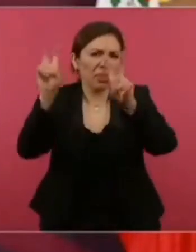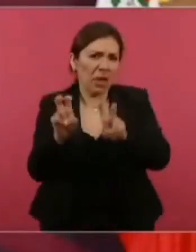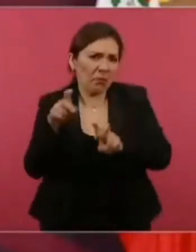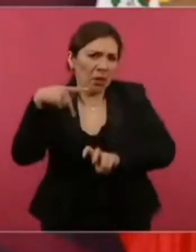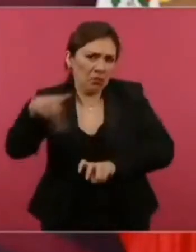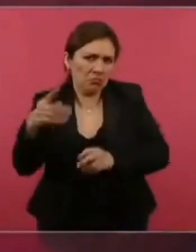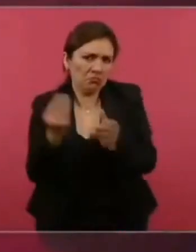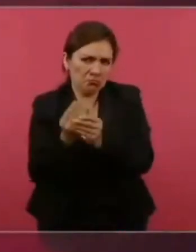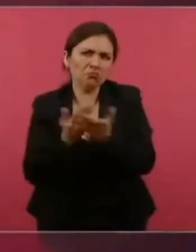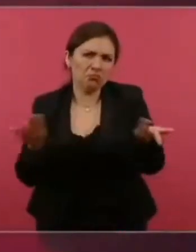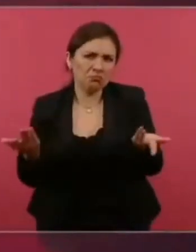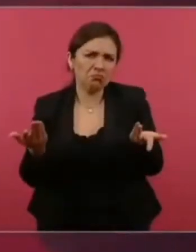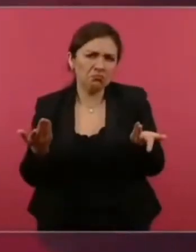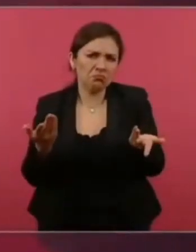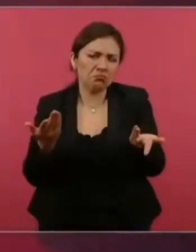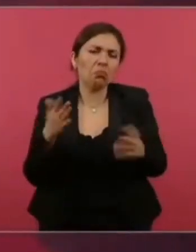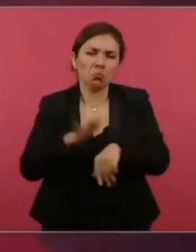para eso es